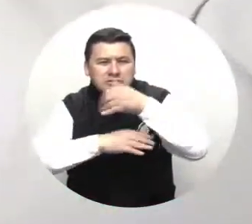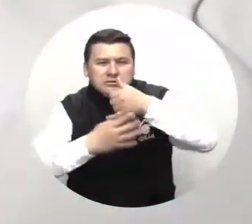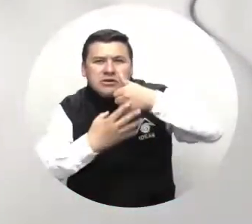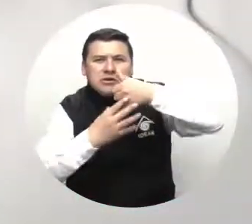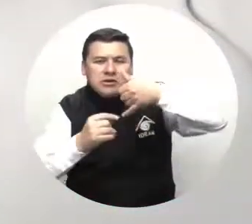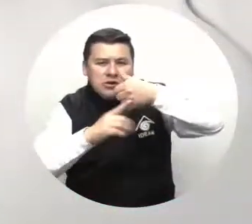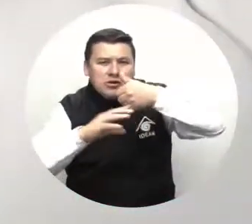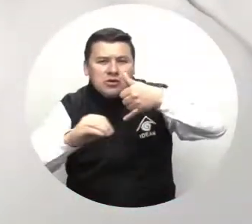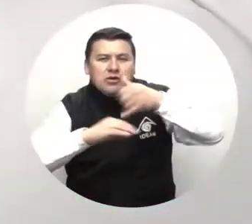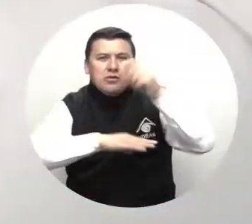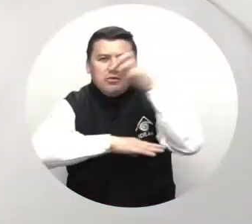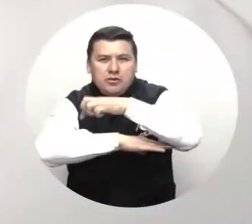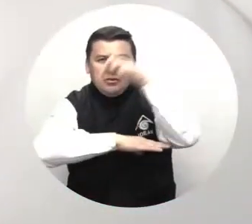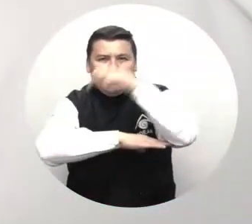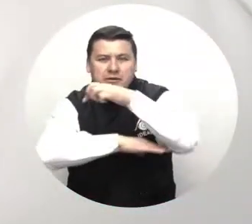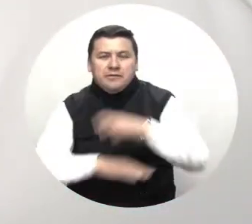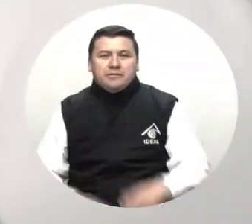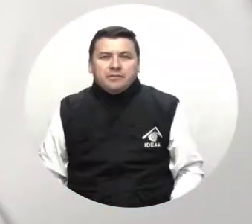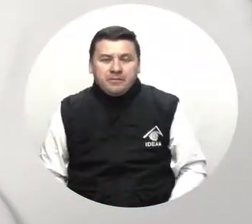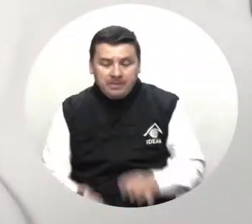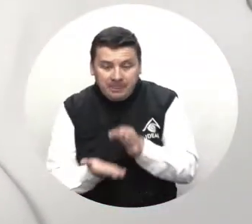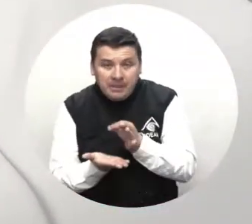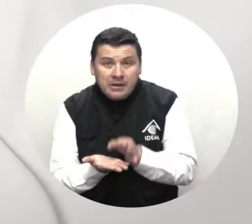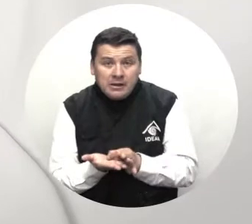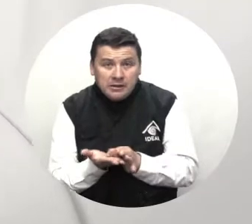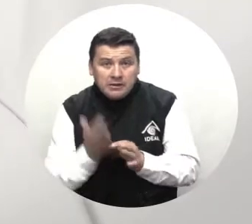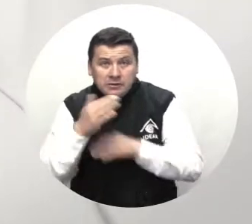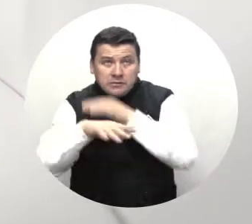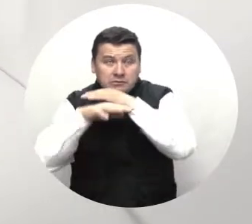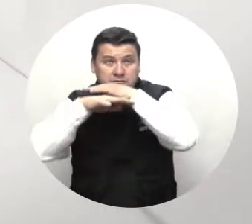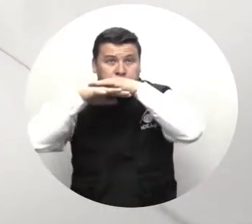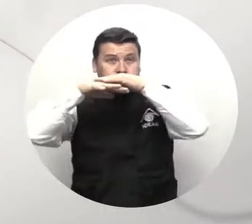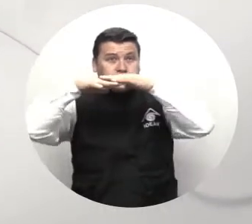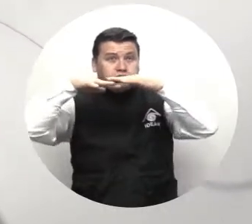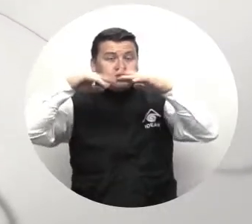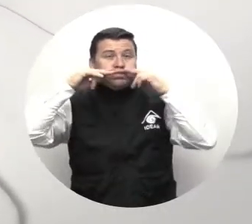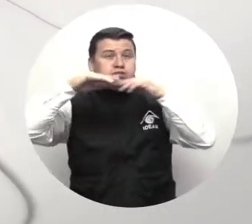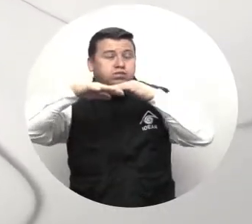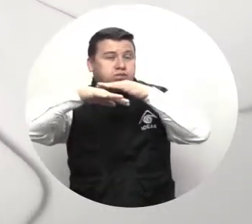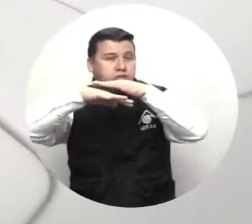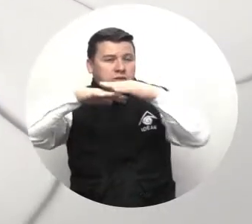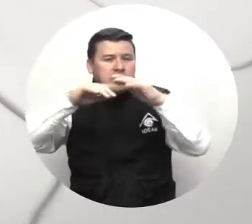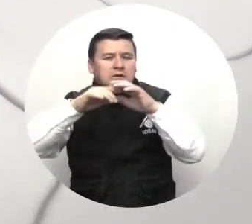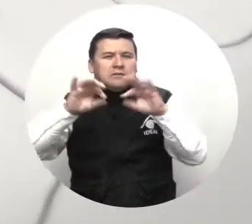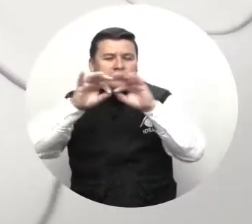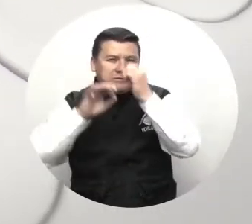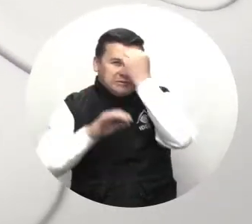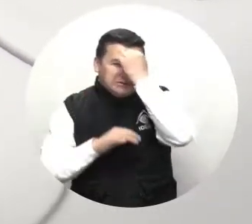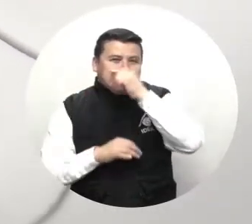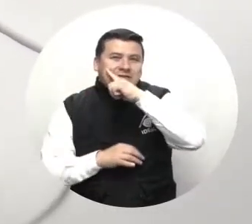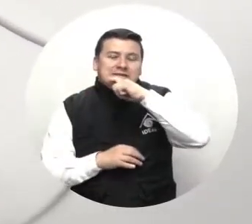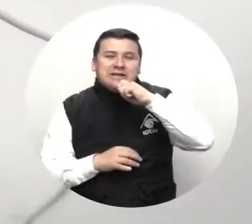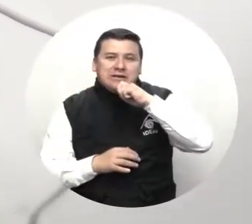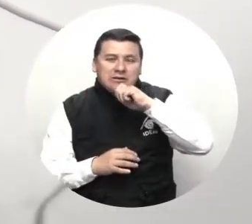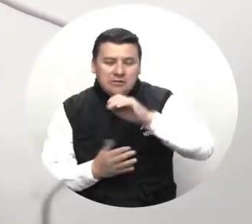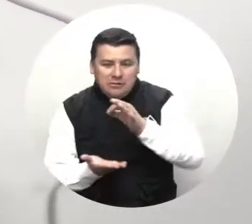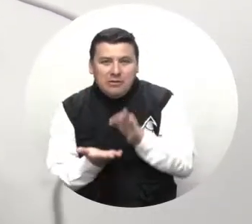occidente del Pitumayo. En la capital se estima cielo entre parcial y mayormente cubierto, predominando el tiempo seco.